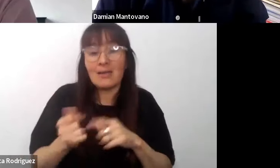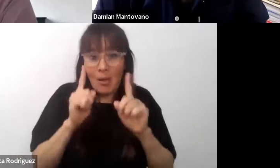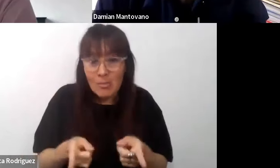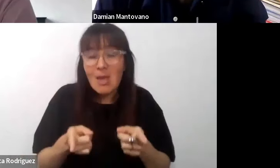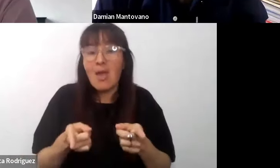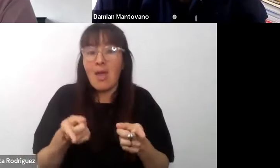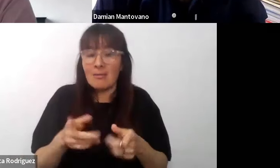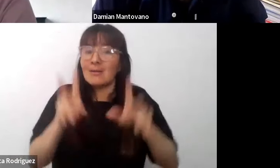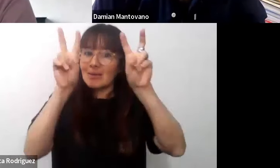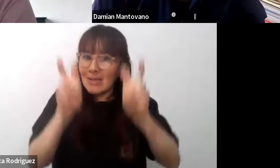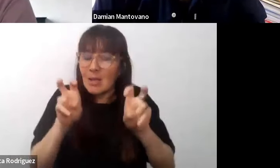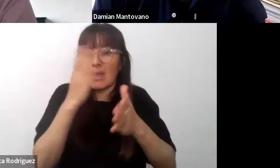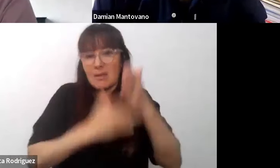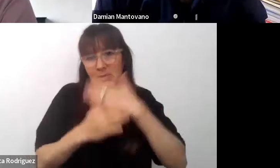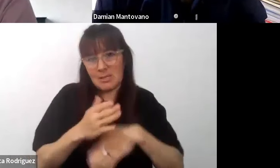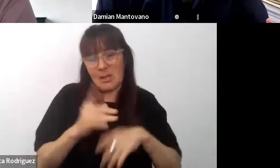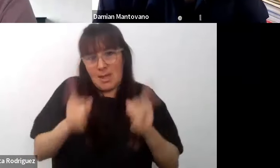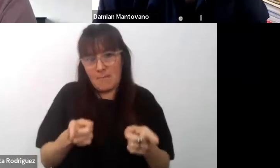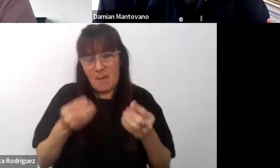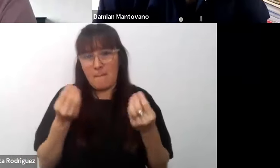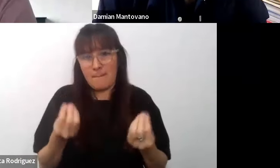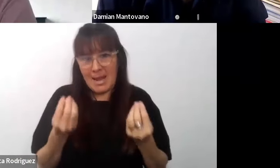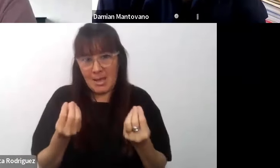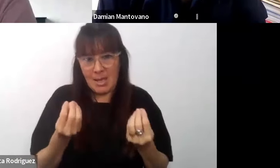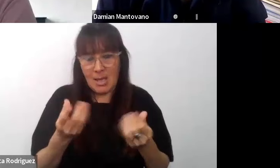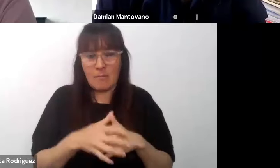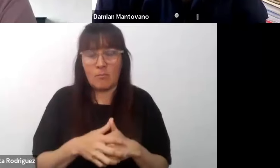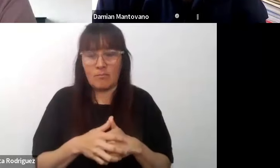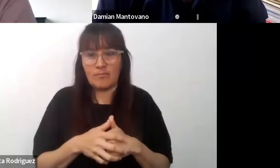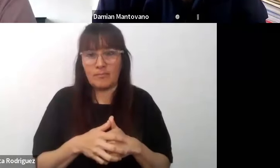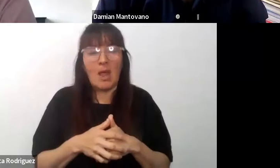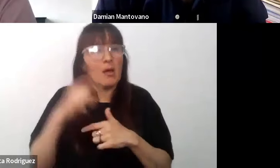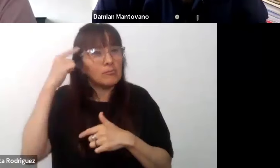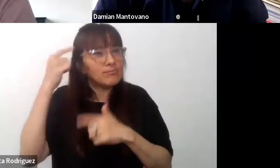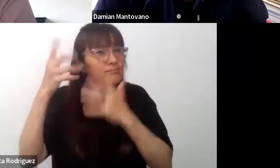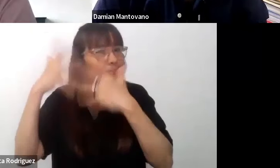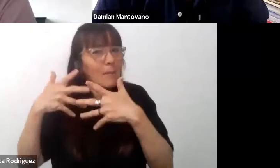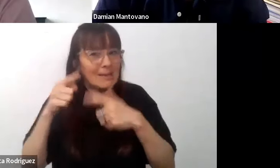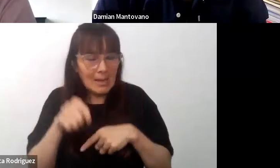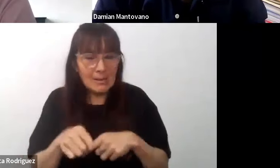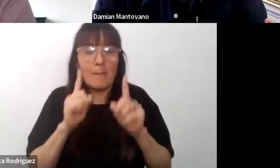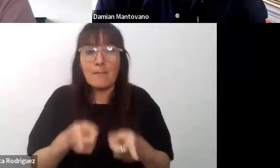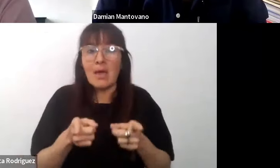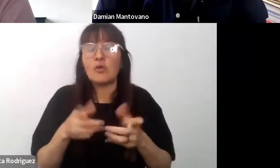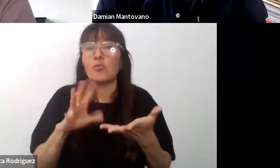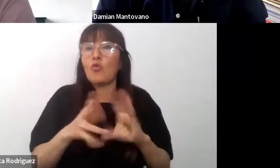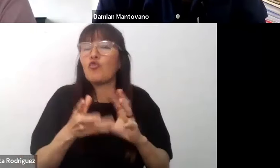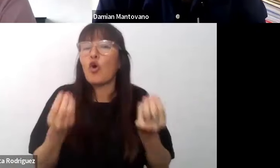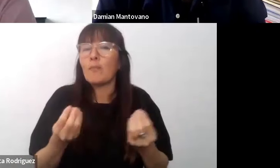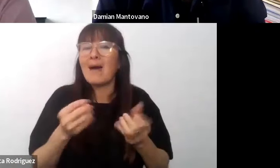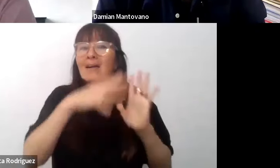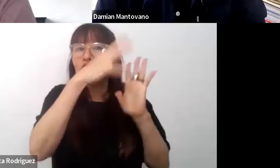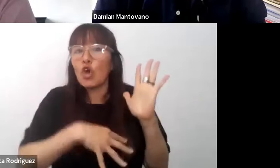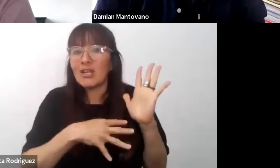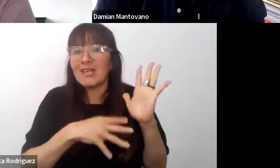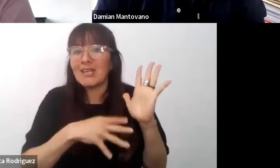temática de discapacidad no sólo para repensarse dentro de la modalidad sino para dar a conocer algunos posicionamientos teóricos a